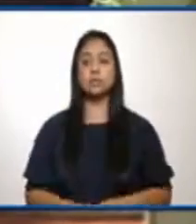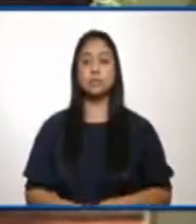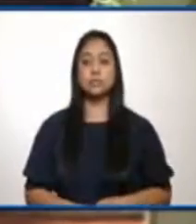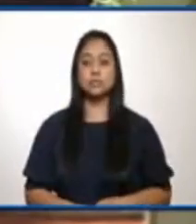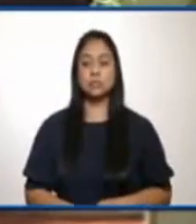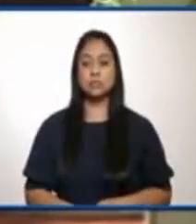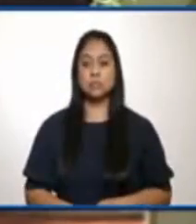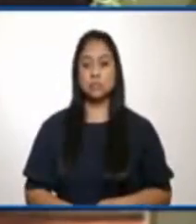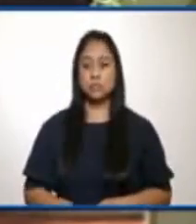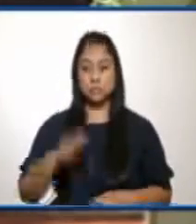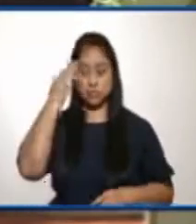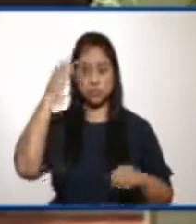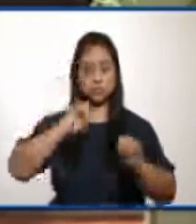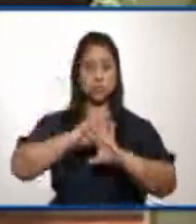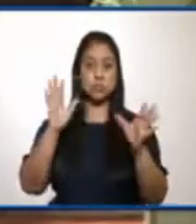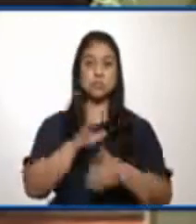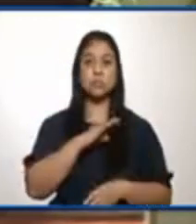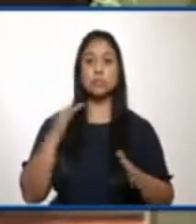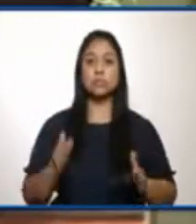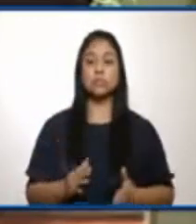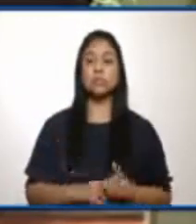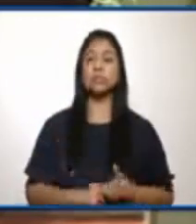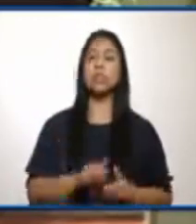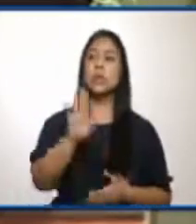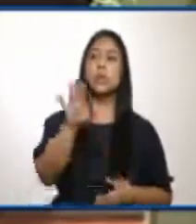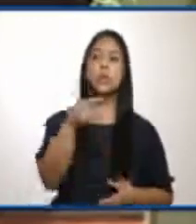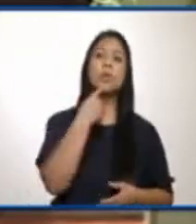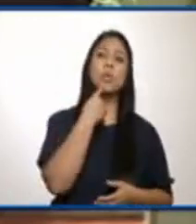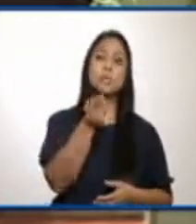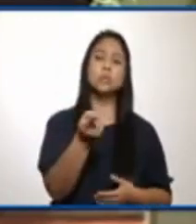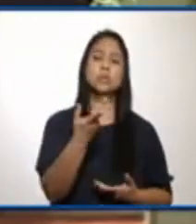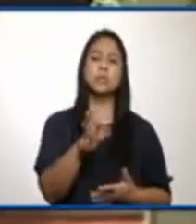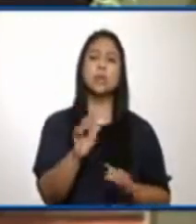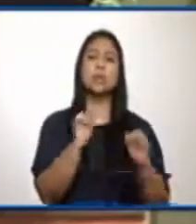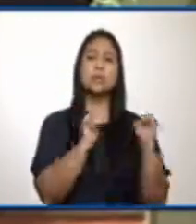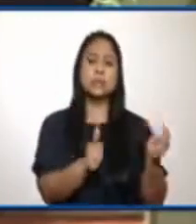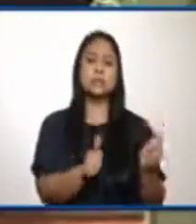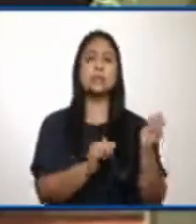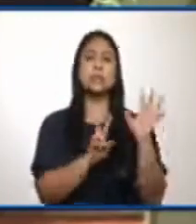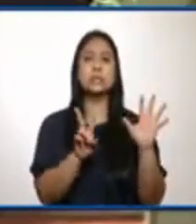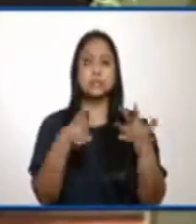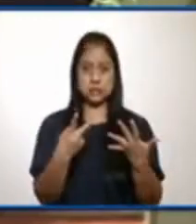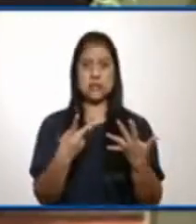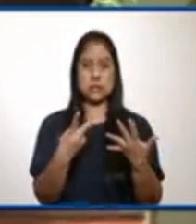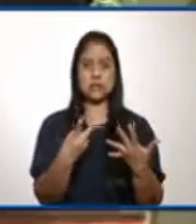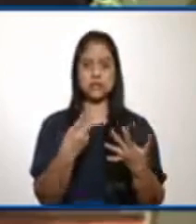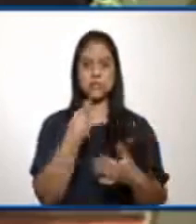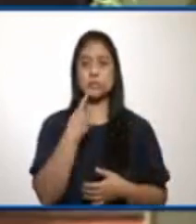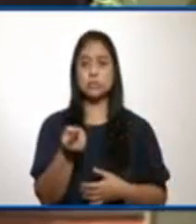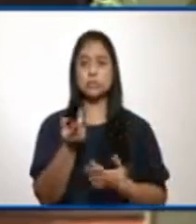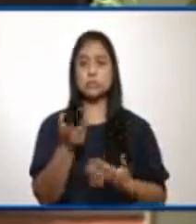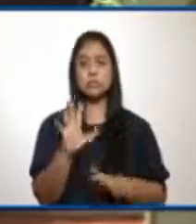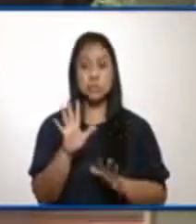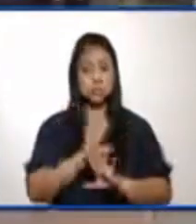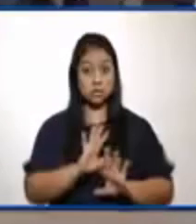Gracias, muy buenos días, señora ministra. Usted mencionó un número 1517, ¿verdad? ¿Ese está